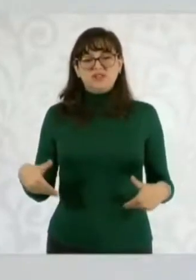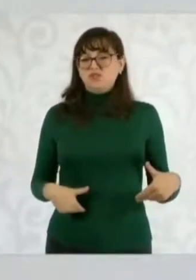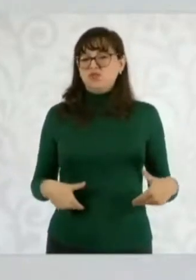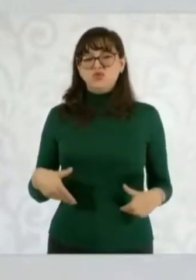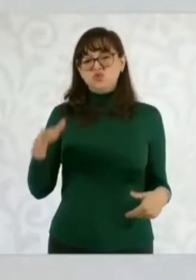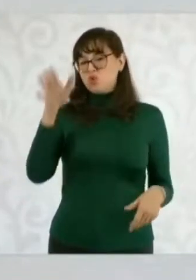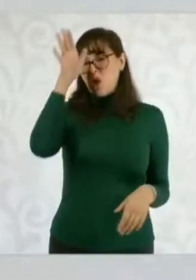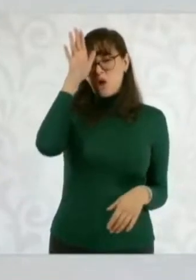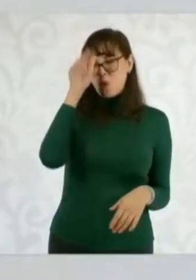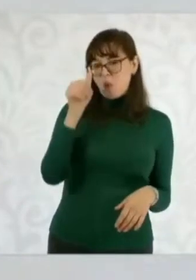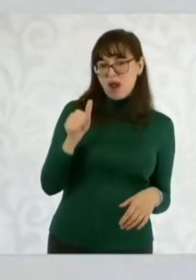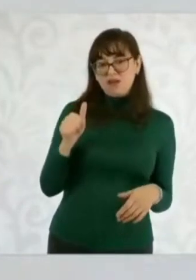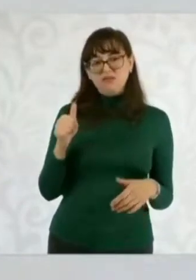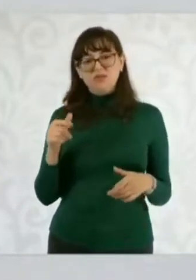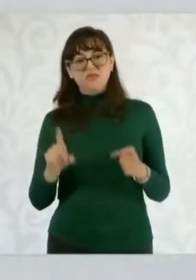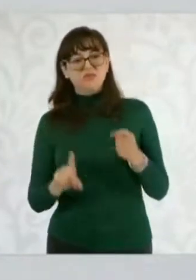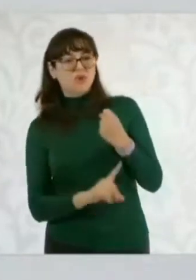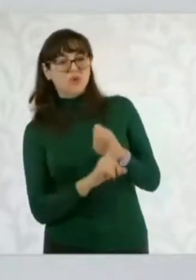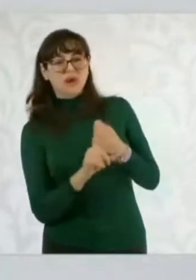ponen de acuerdo los consejeros.